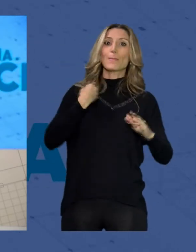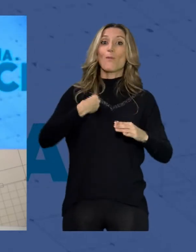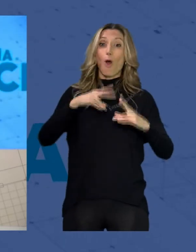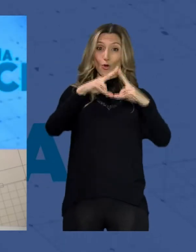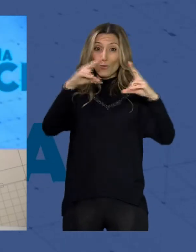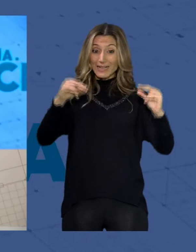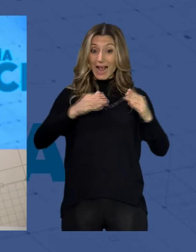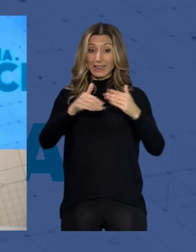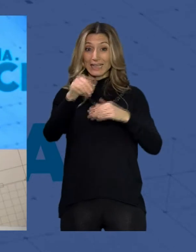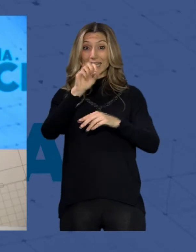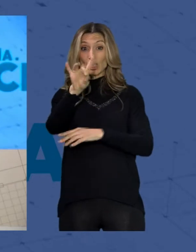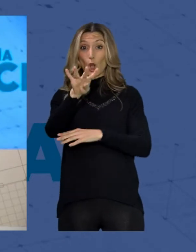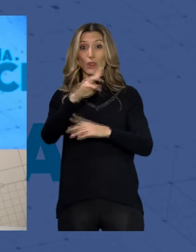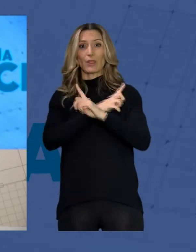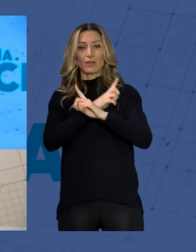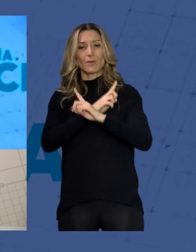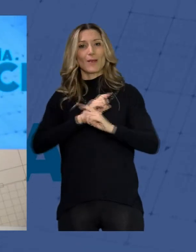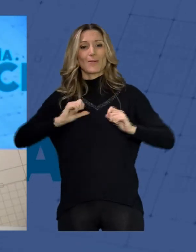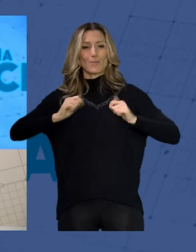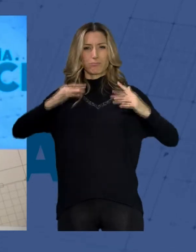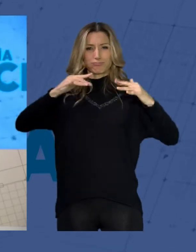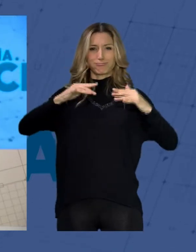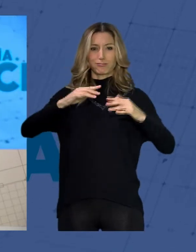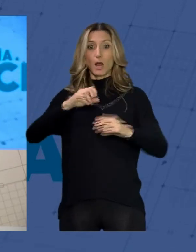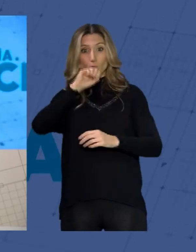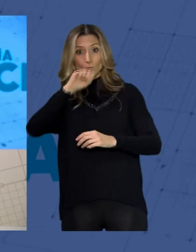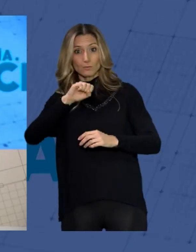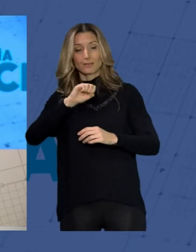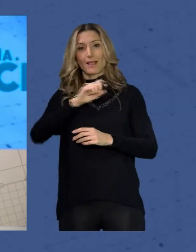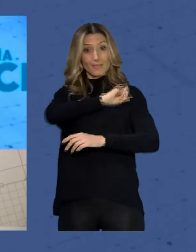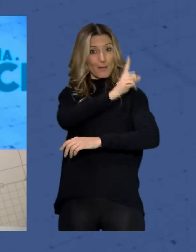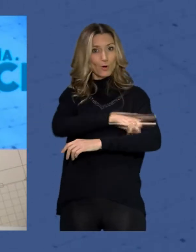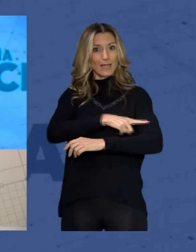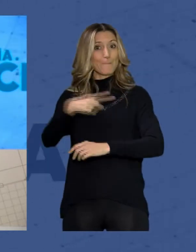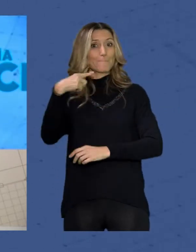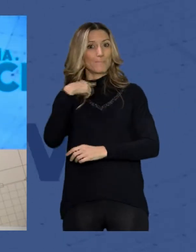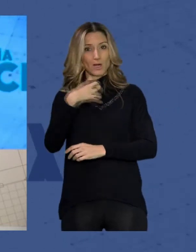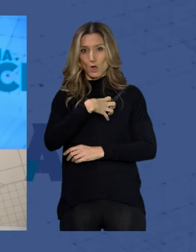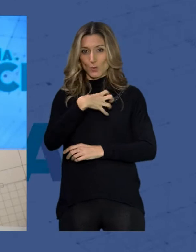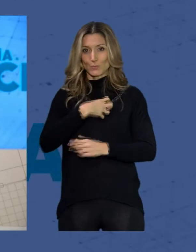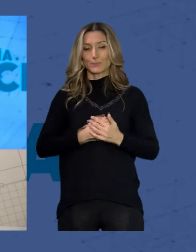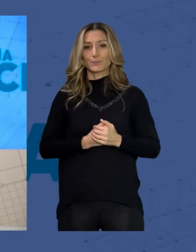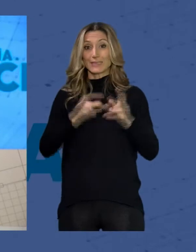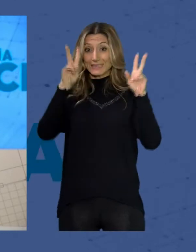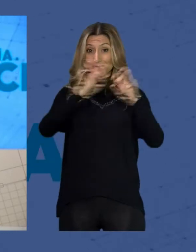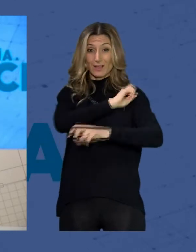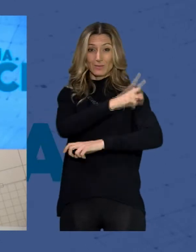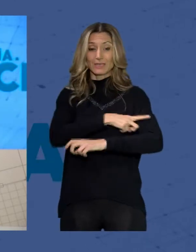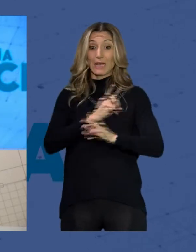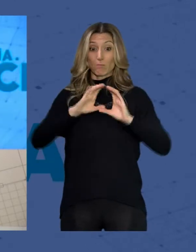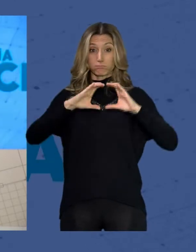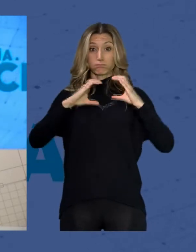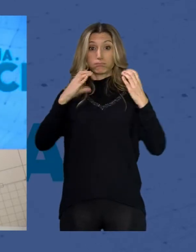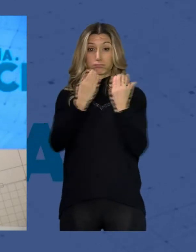noviembre una cita que los amantes del deporte no se pueden perder y seguimos con asuntos deportivos y es que las instalaciones de